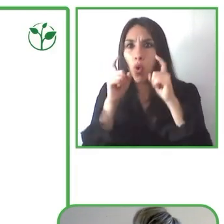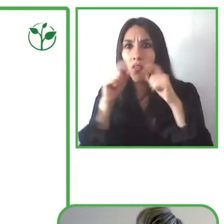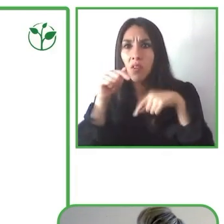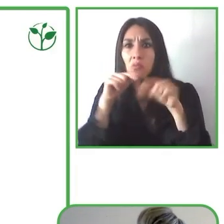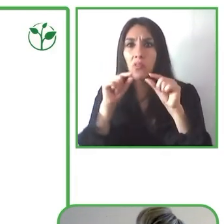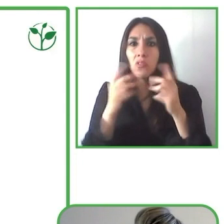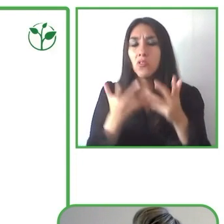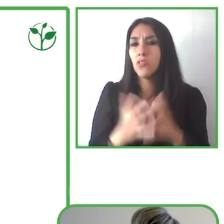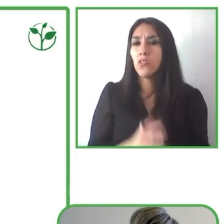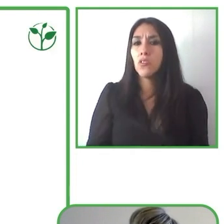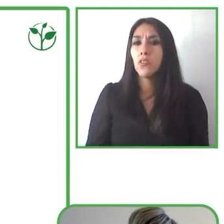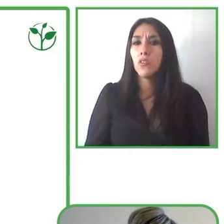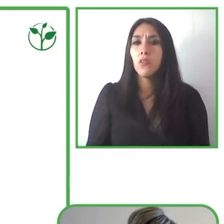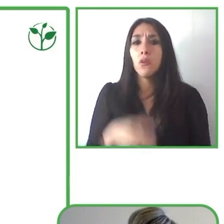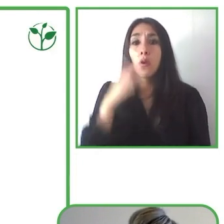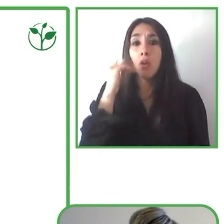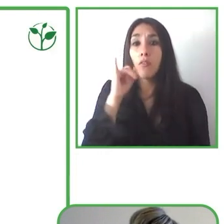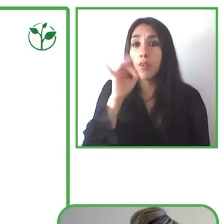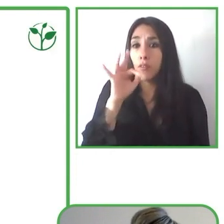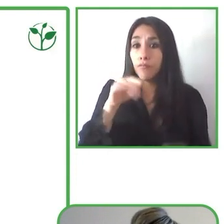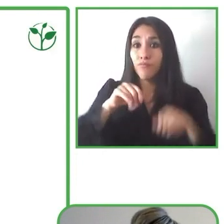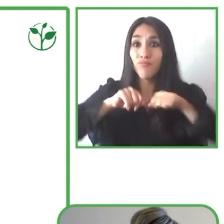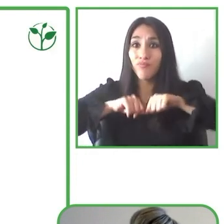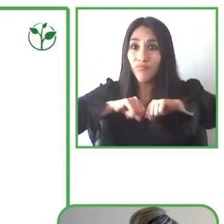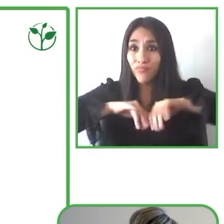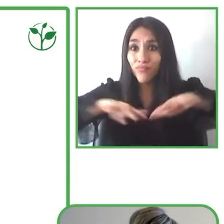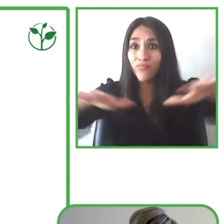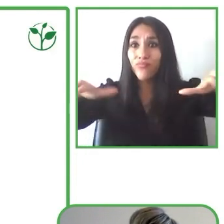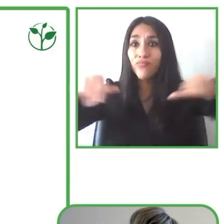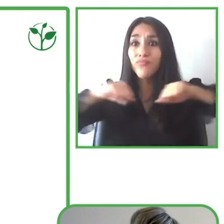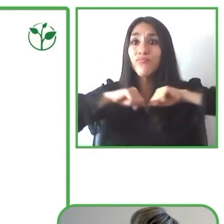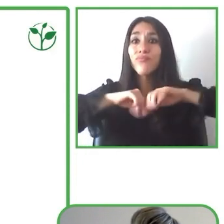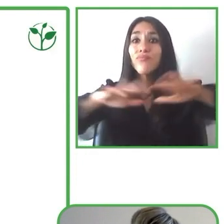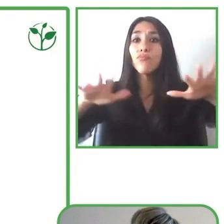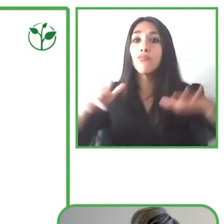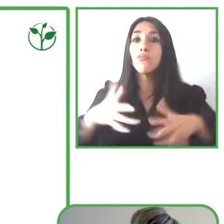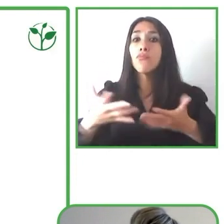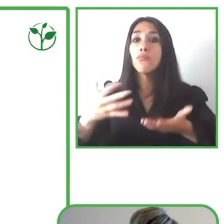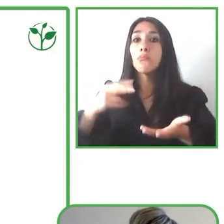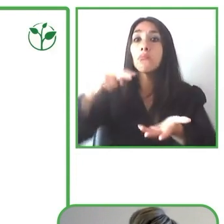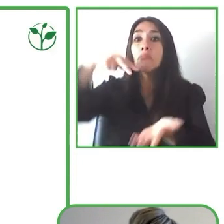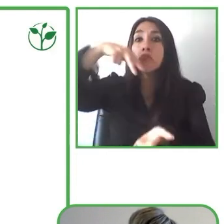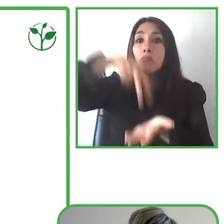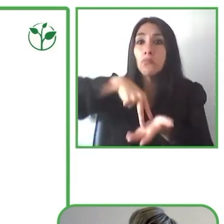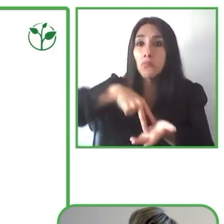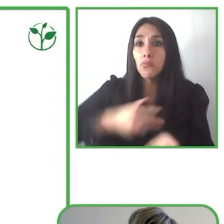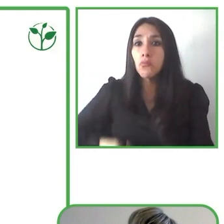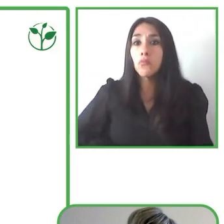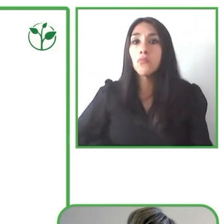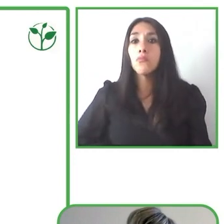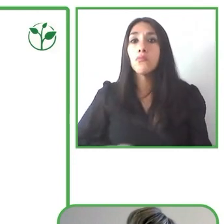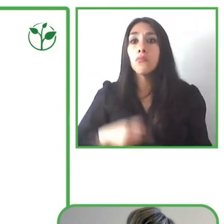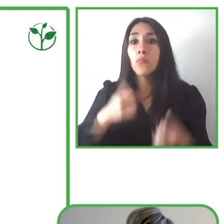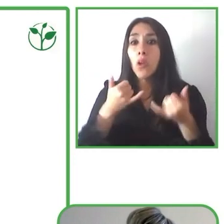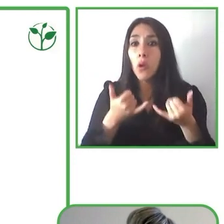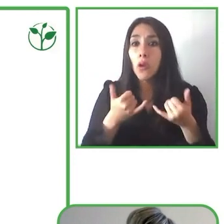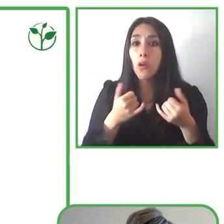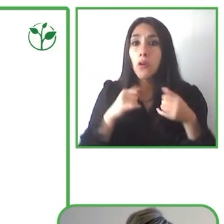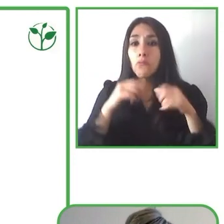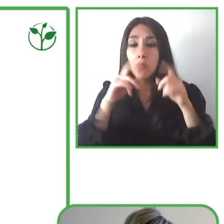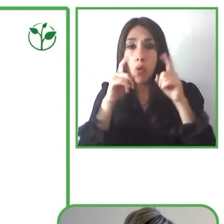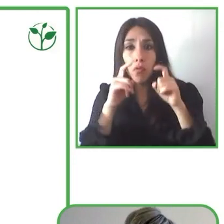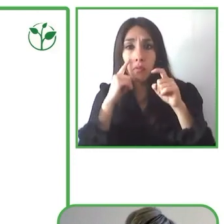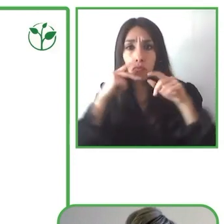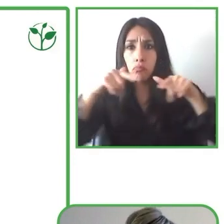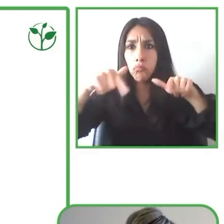de información migró de lo presencial a lo online, lo que surgió fue un mundo virtual